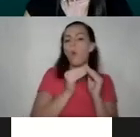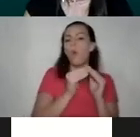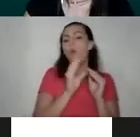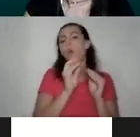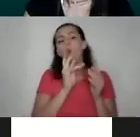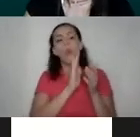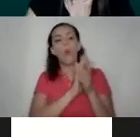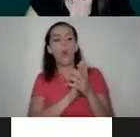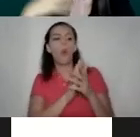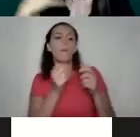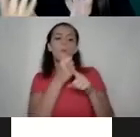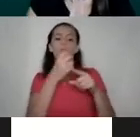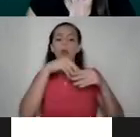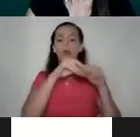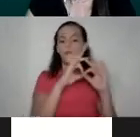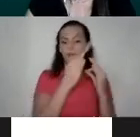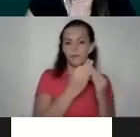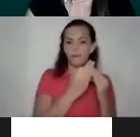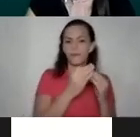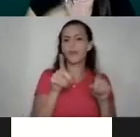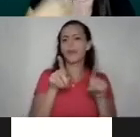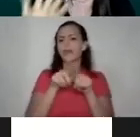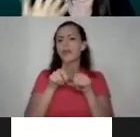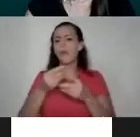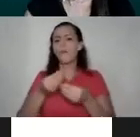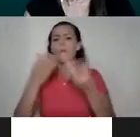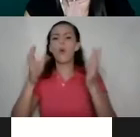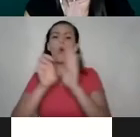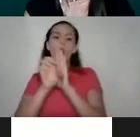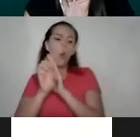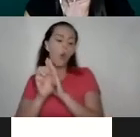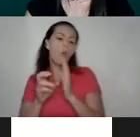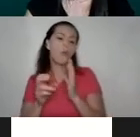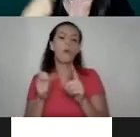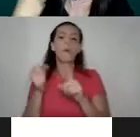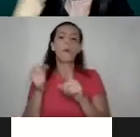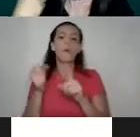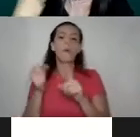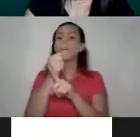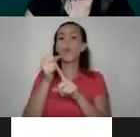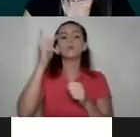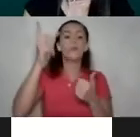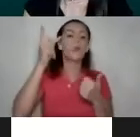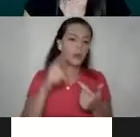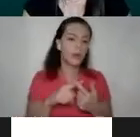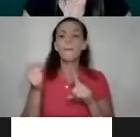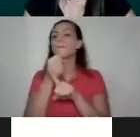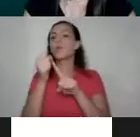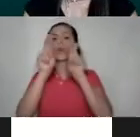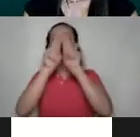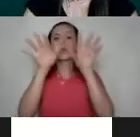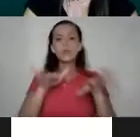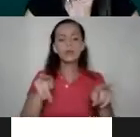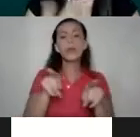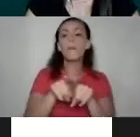violencia intrafamiliar, hasta espacios muy, muy públicos, como es la violencia política, la violencia cibernética